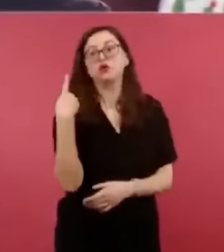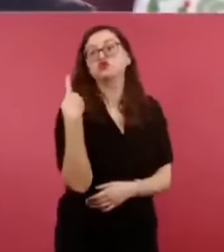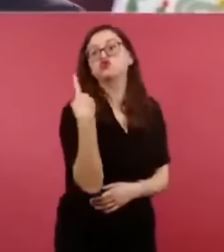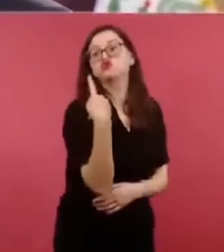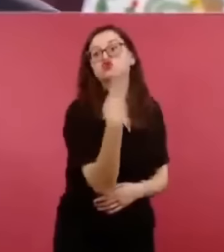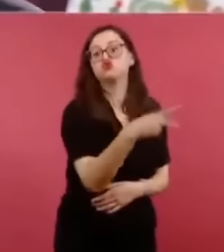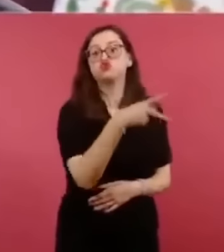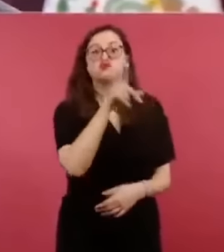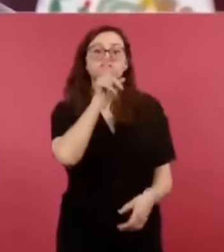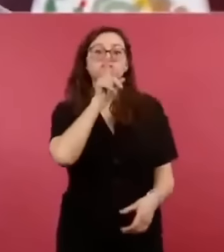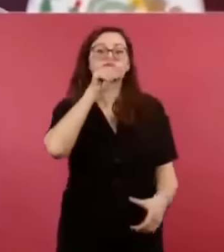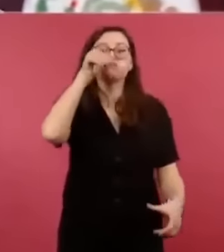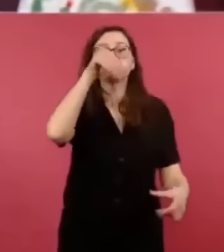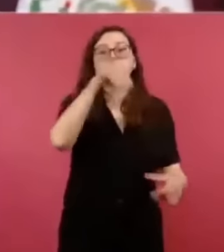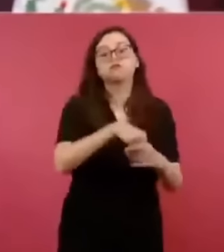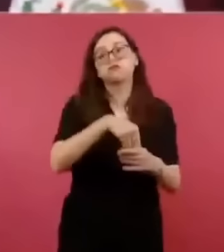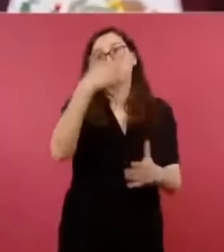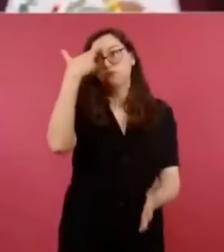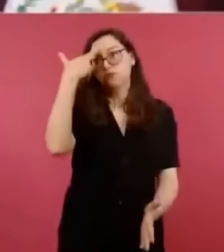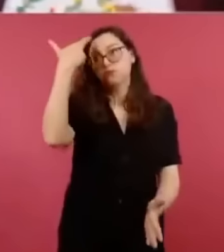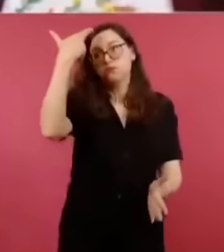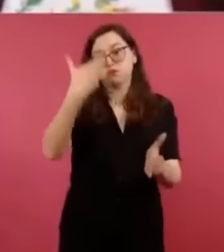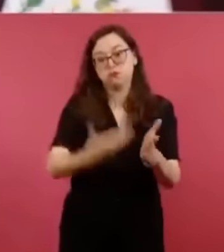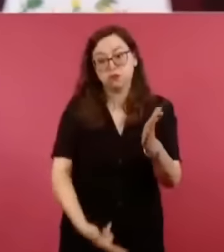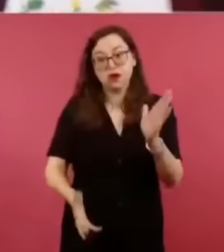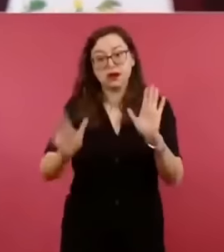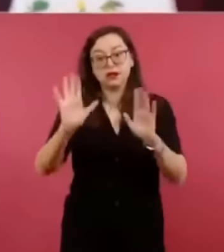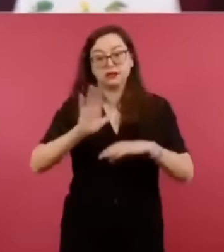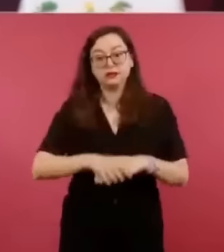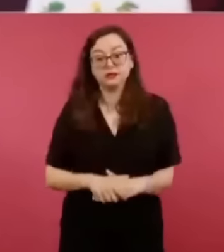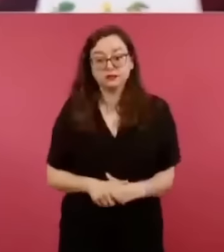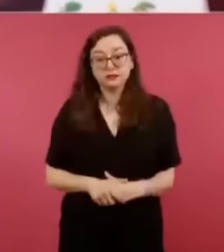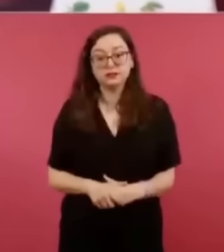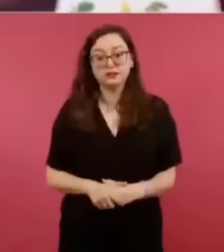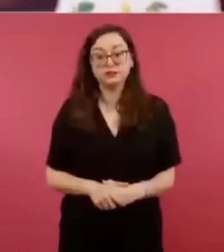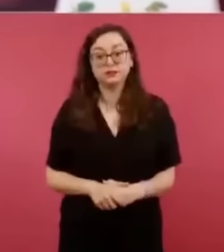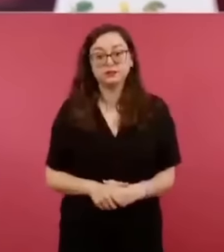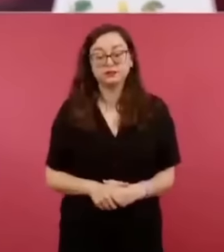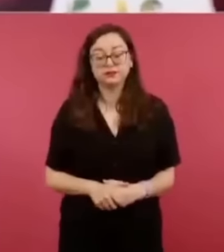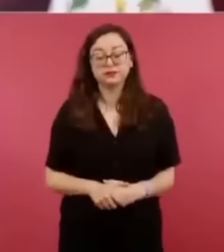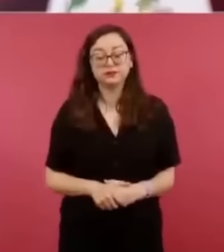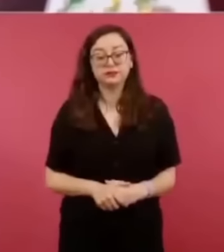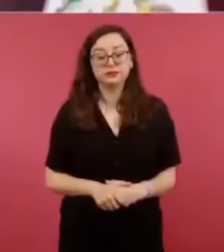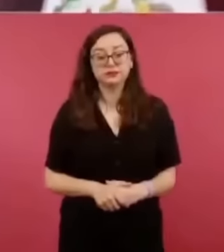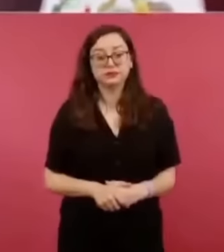la privacidad,